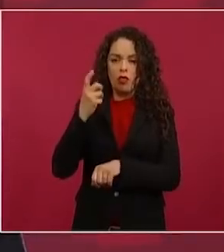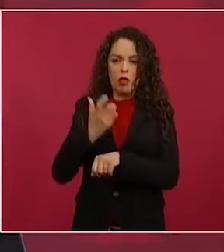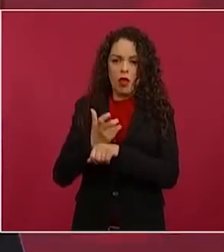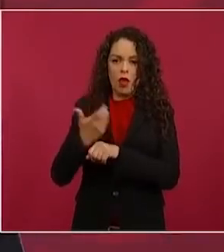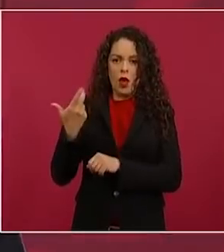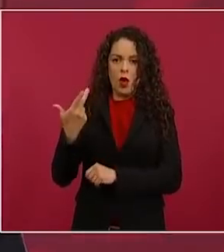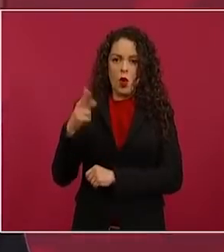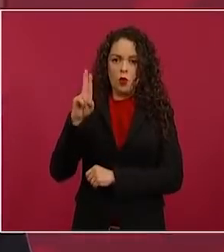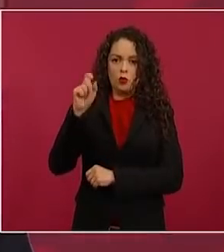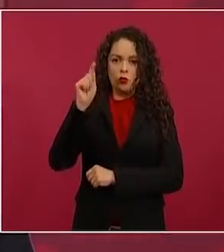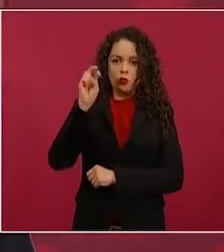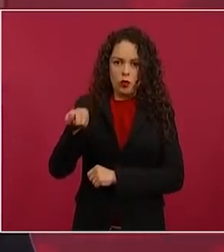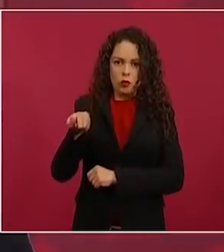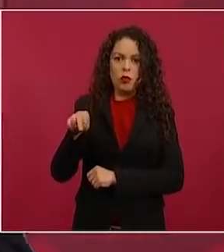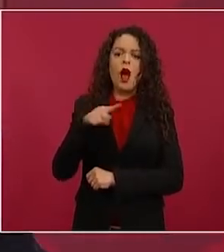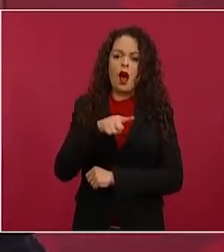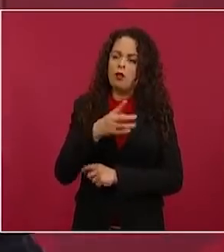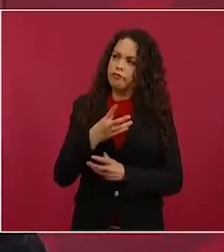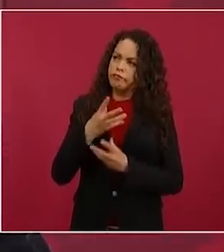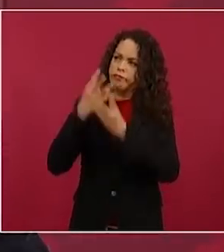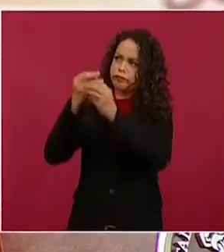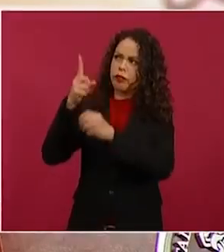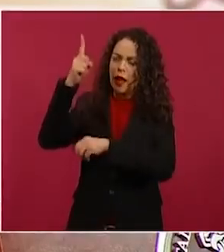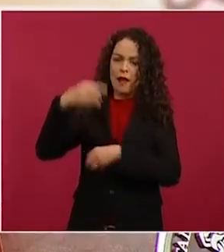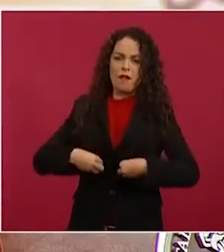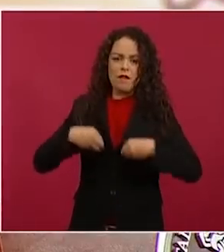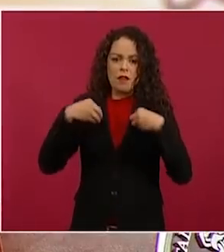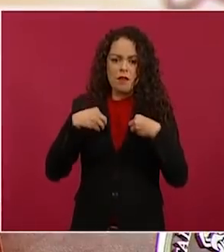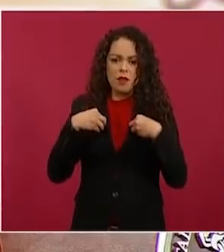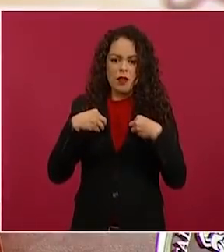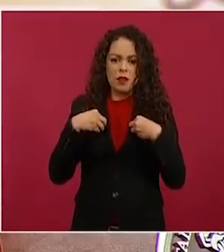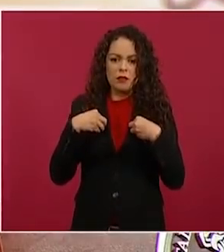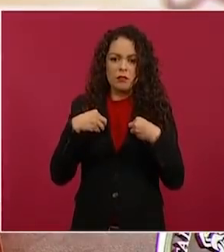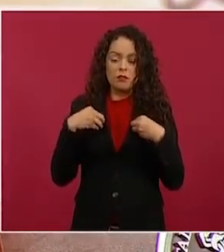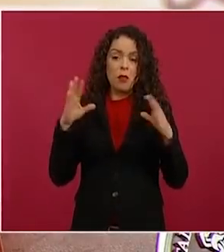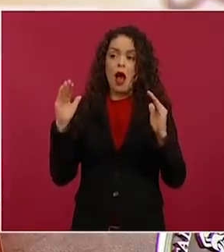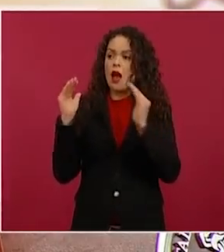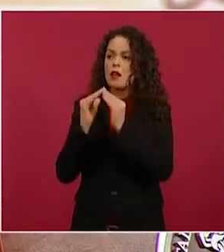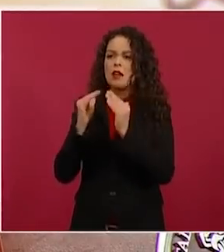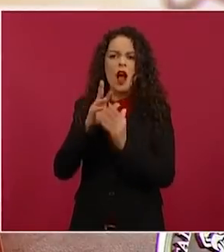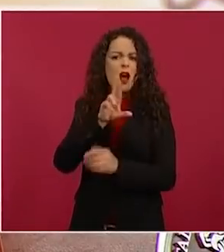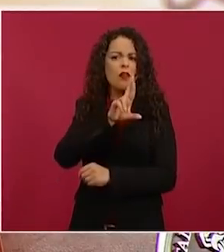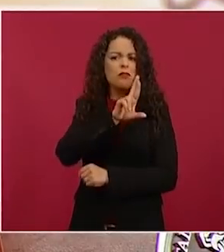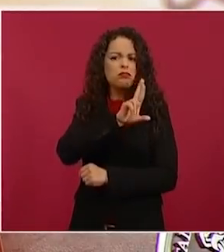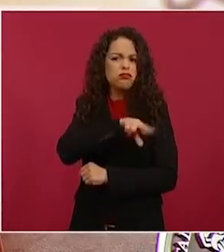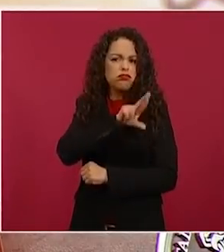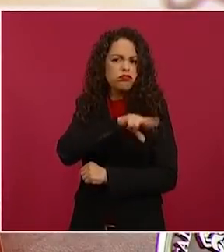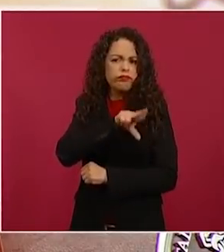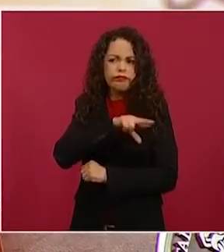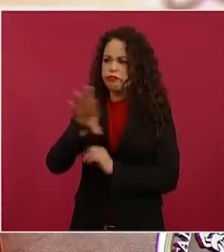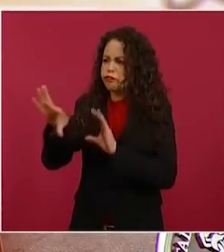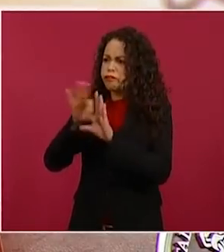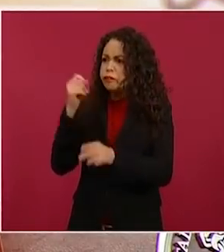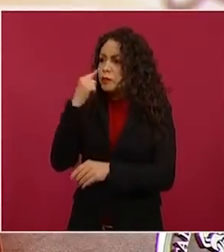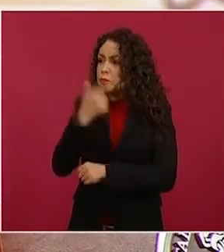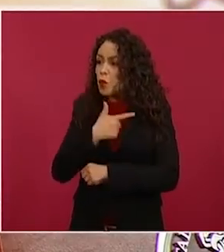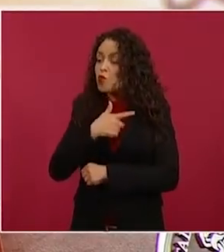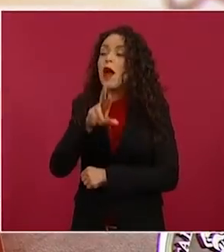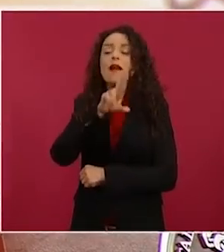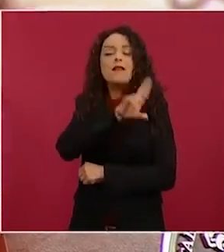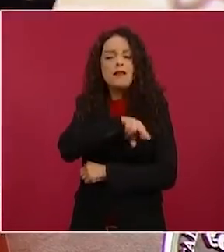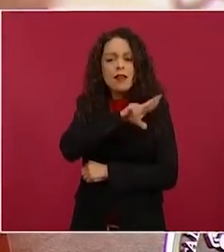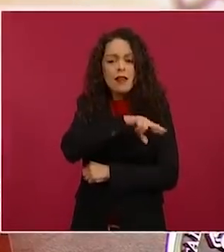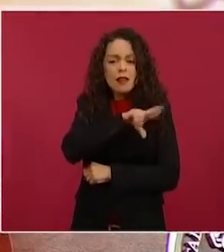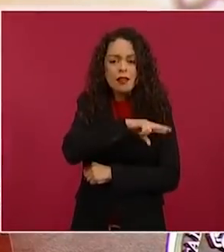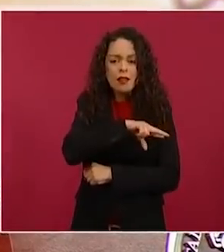a vivir, rentan una casa y hacen